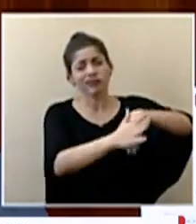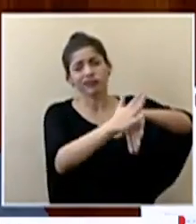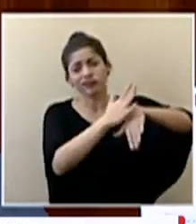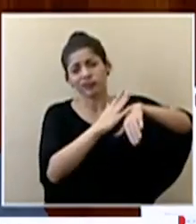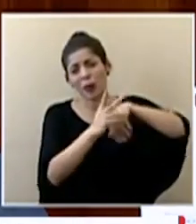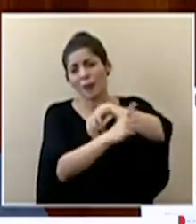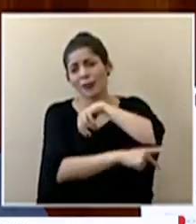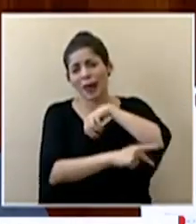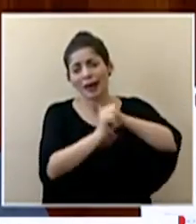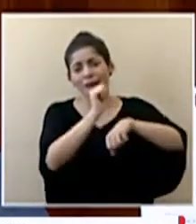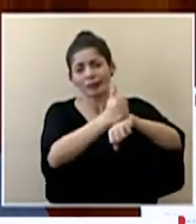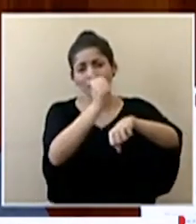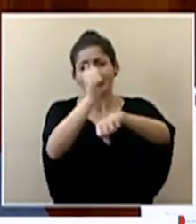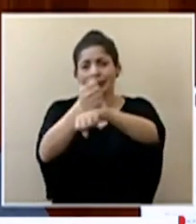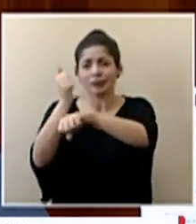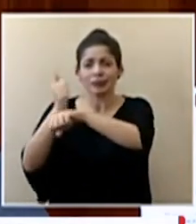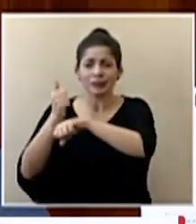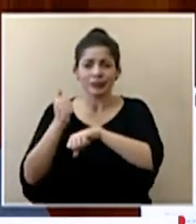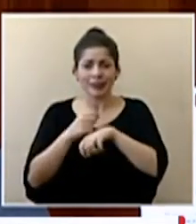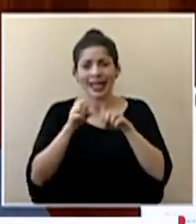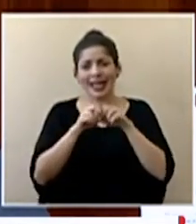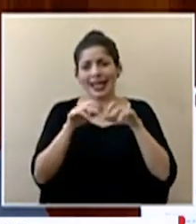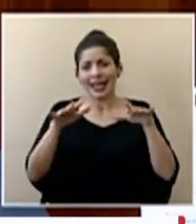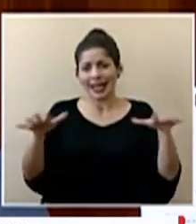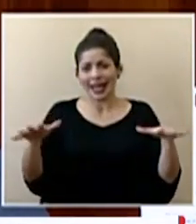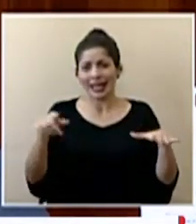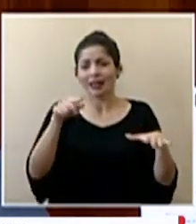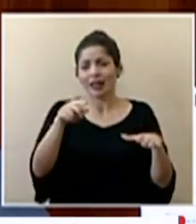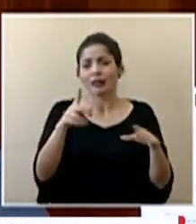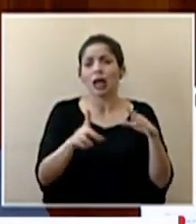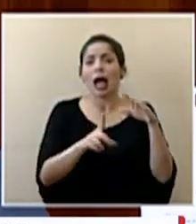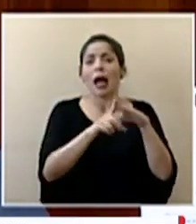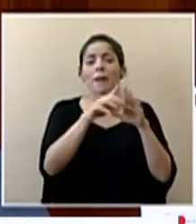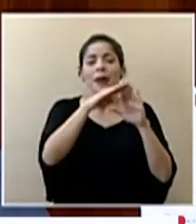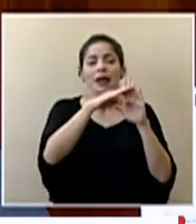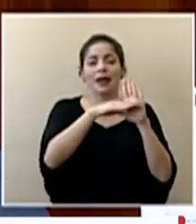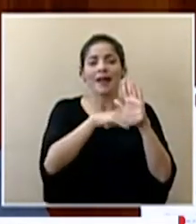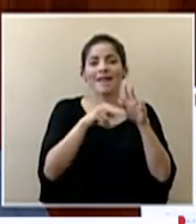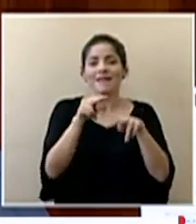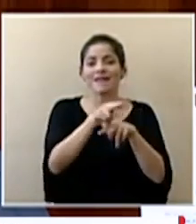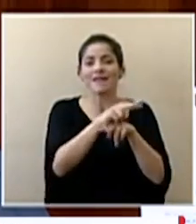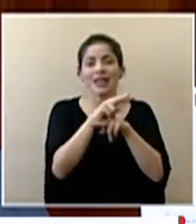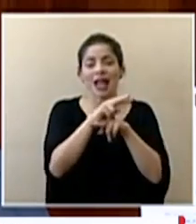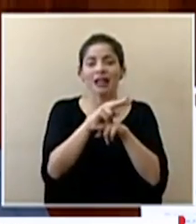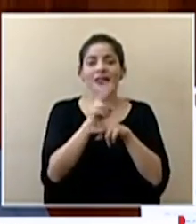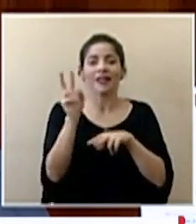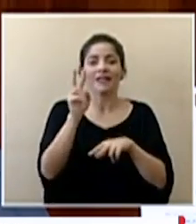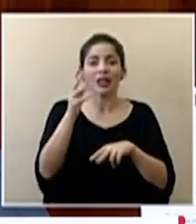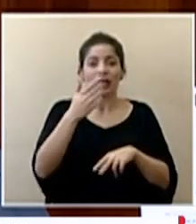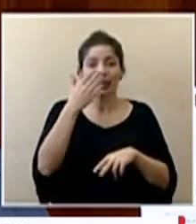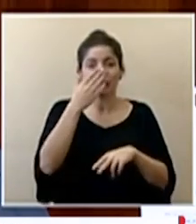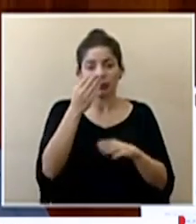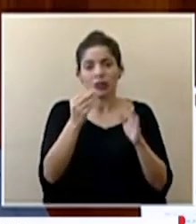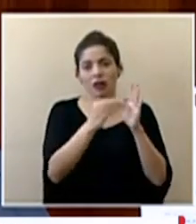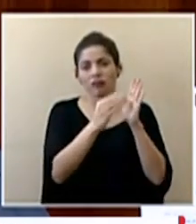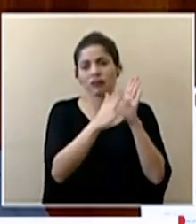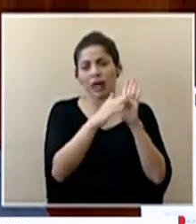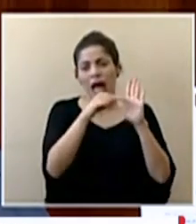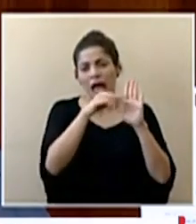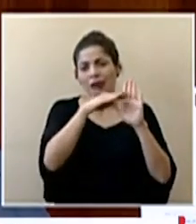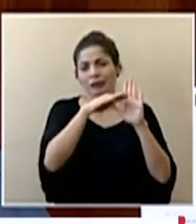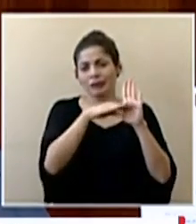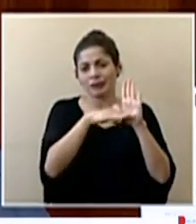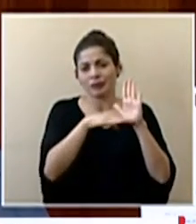diferentes centros que están en esa red eso está incluso en los lineamientos nacionales de vigilancia de virus respiratorios en donde está muy claro establecida